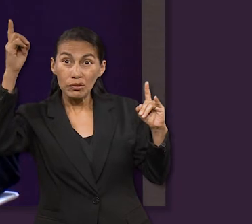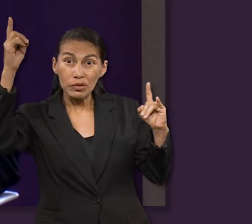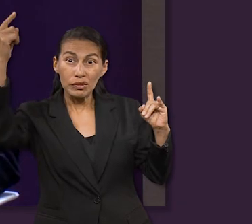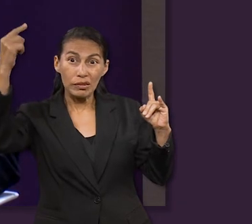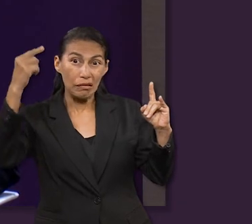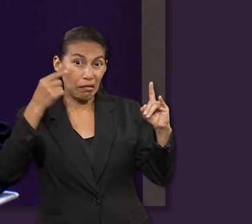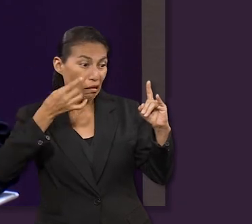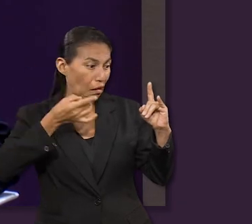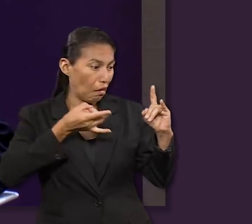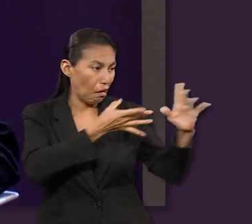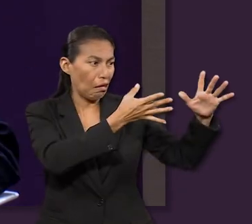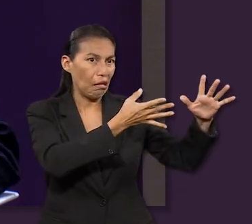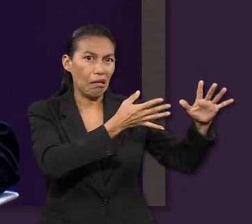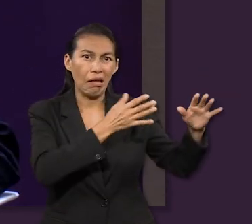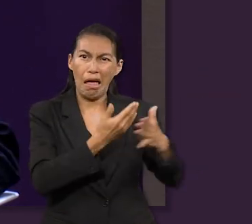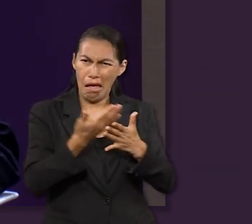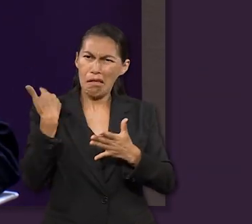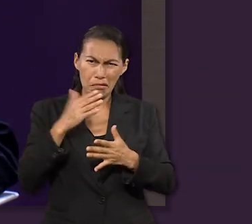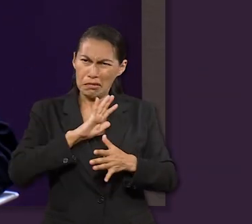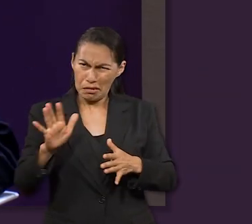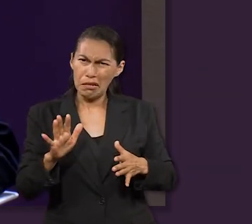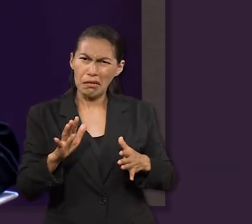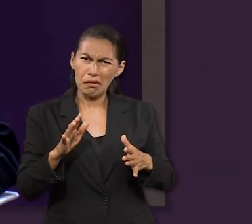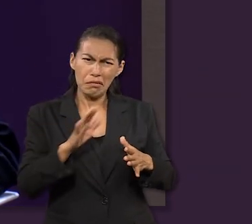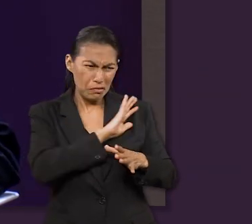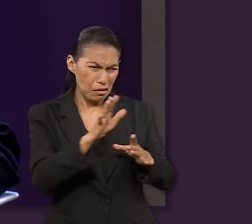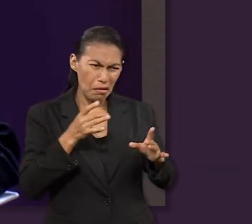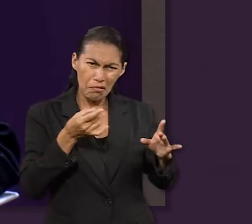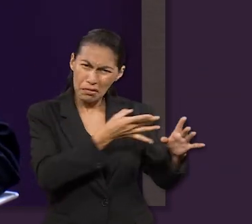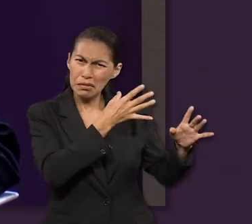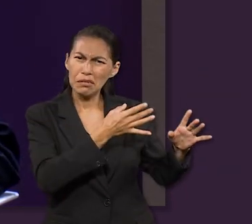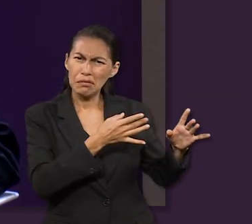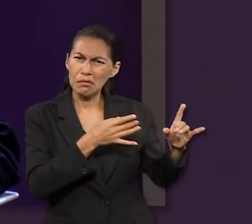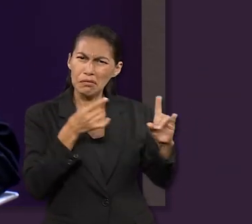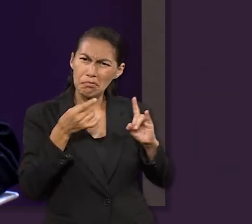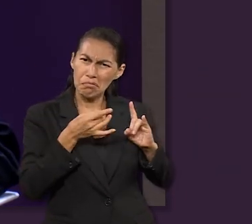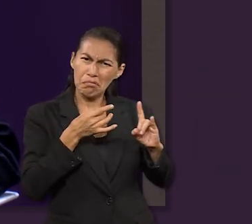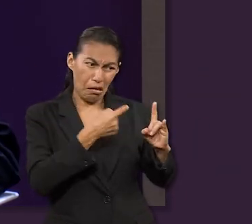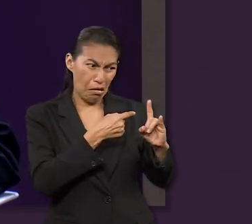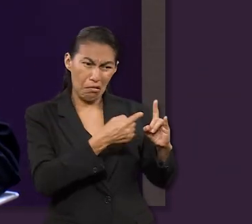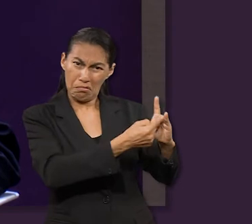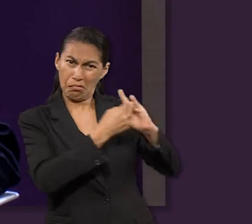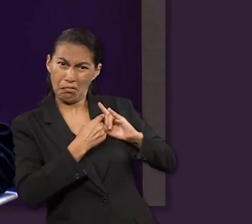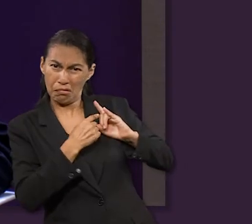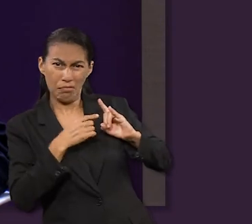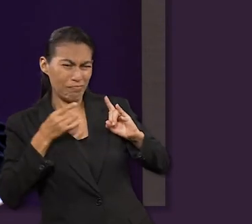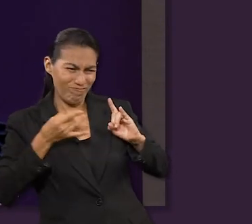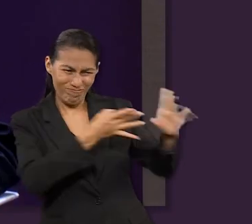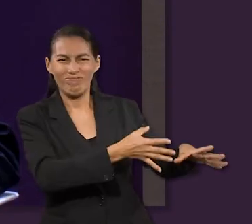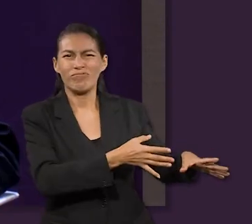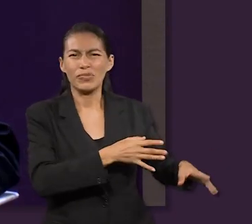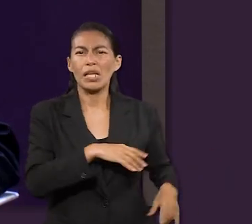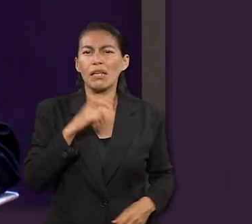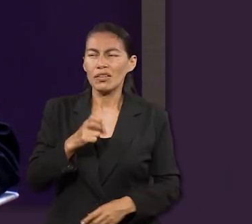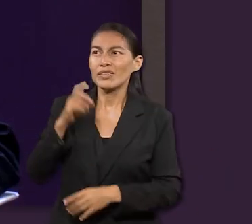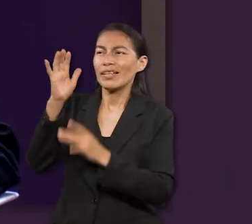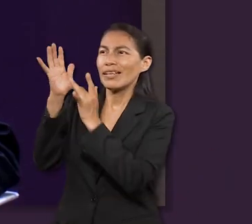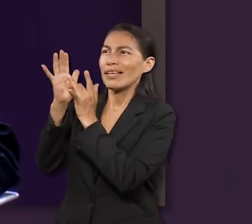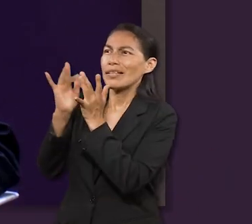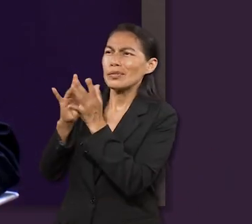Y en esa misma confianza es la que día a día nos vamos, ahora sí, alimentando y guiando con Jesús.